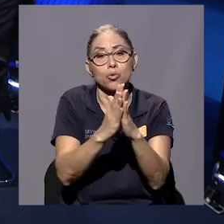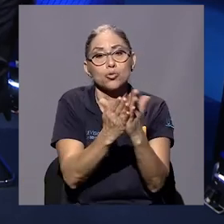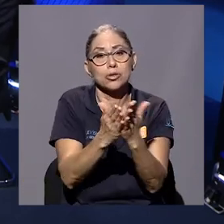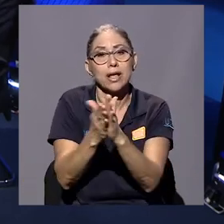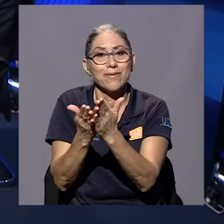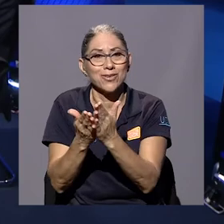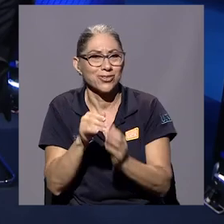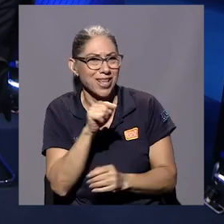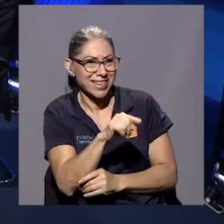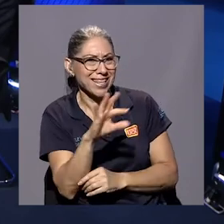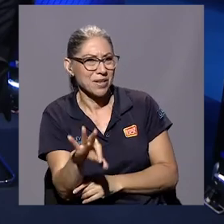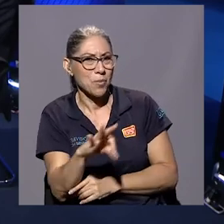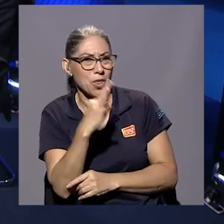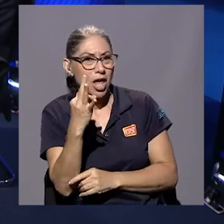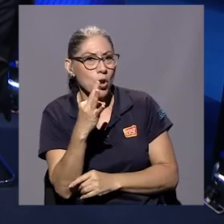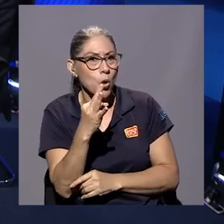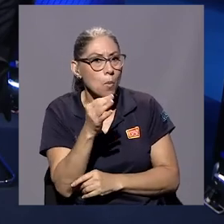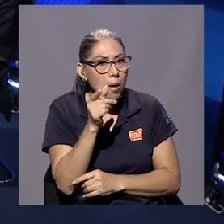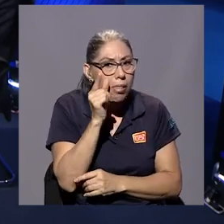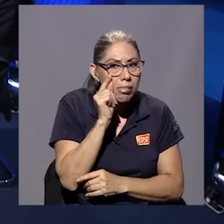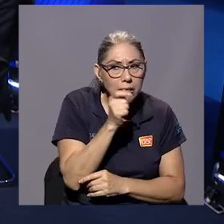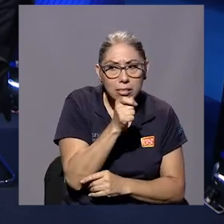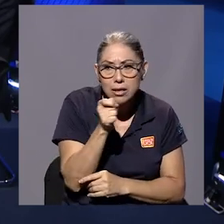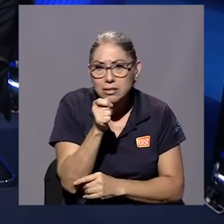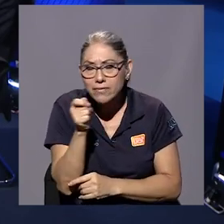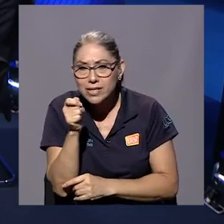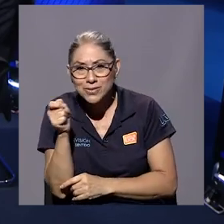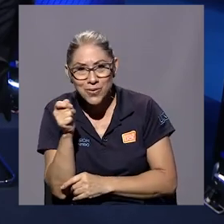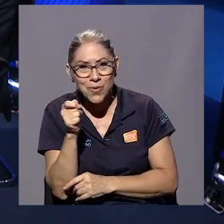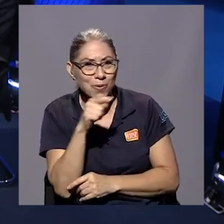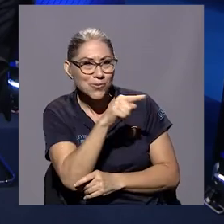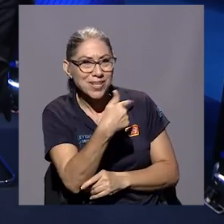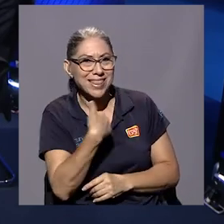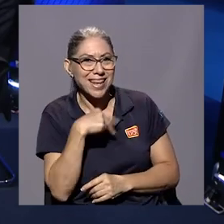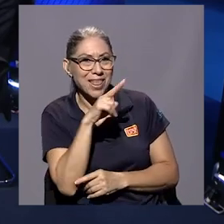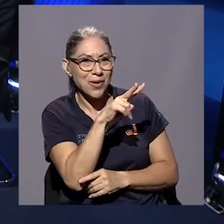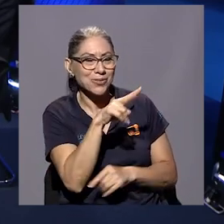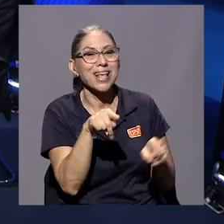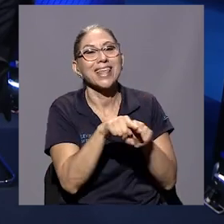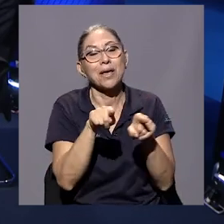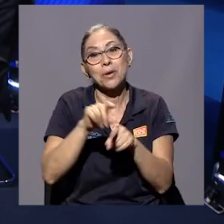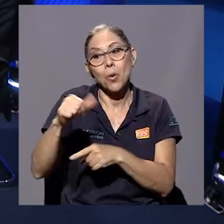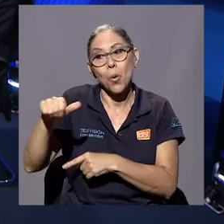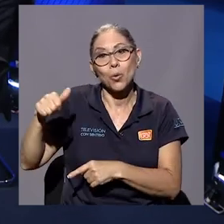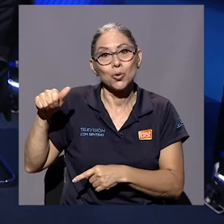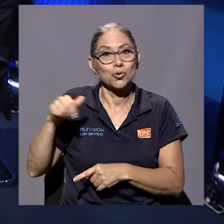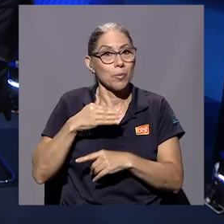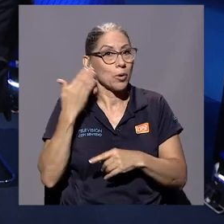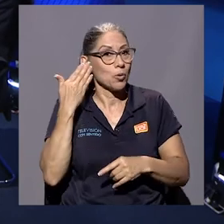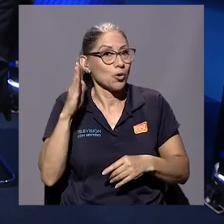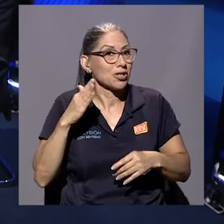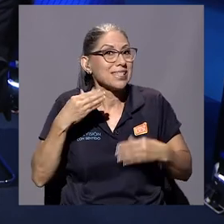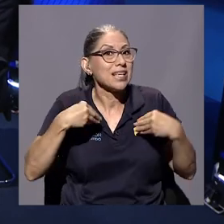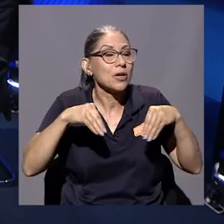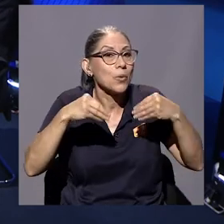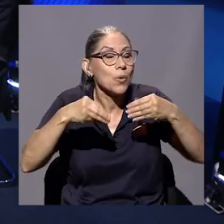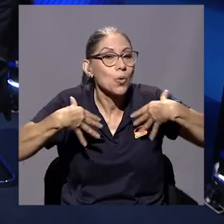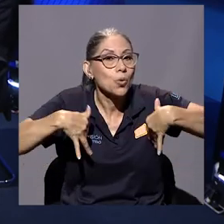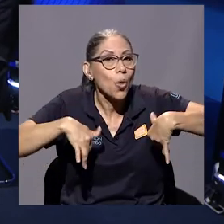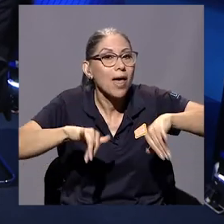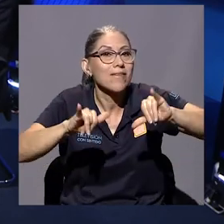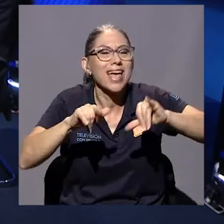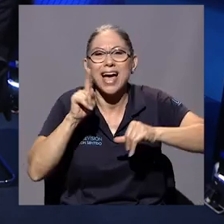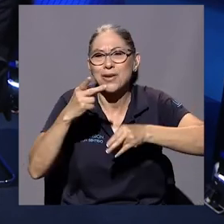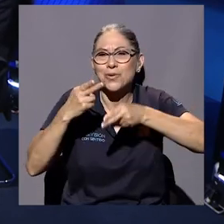detectivesco que usted tiene dos? Y además, yo no descartaría los otros textos que a al menos me gustan mucho, pero no sé si los tiene todavía en el mercado, como fue